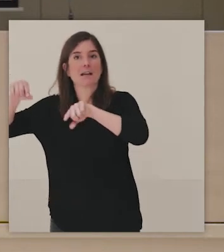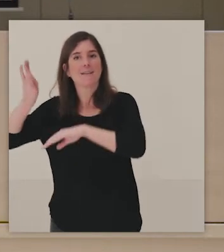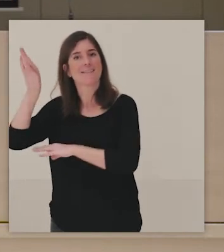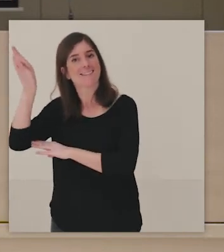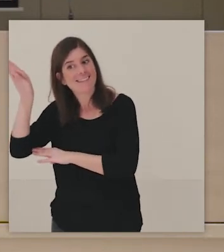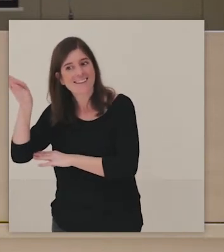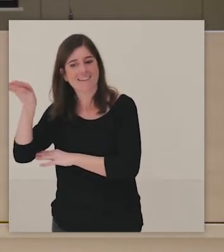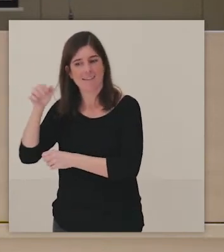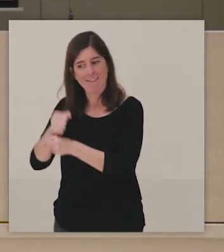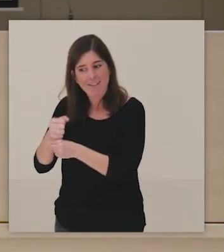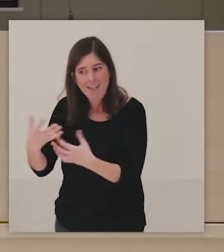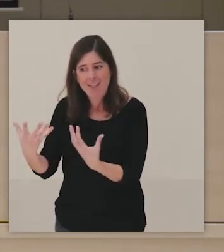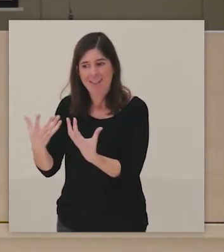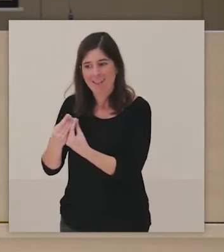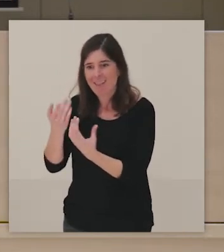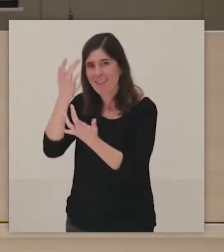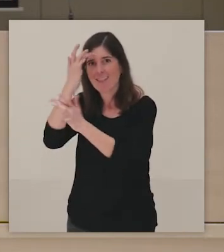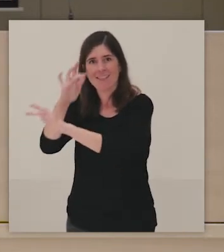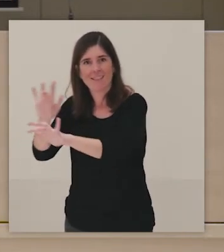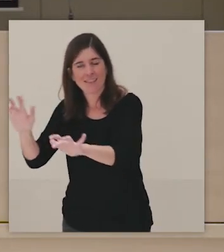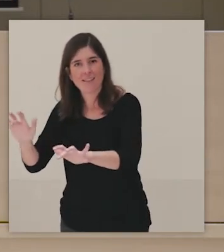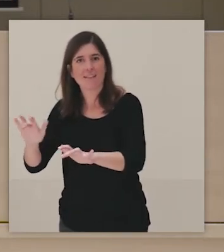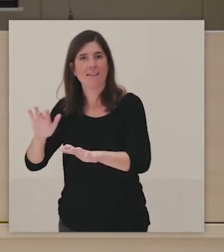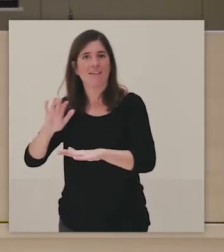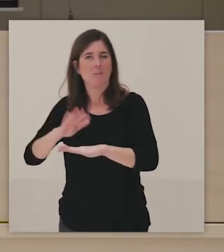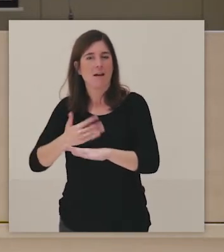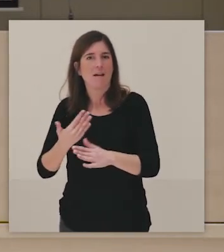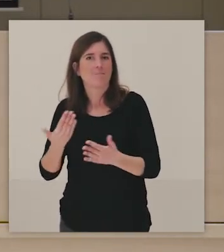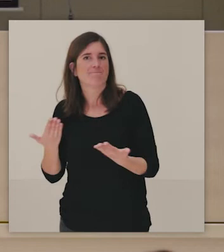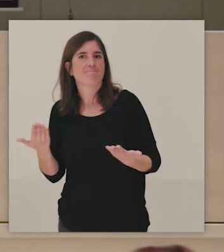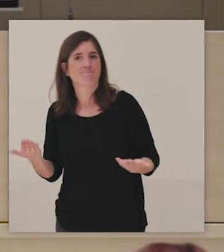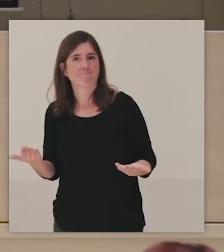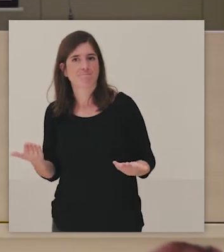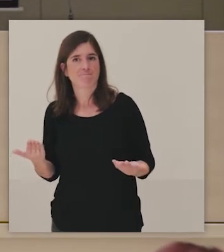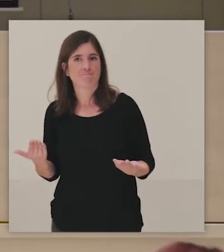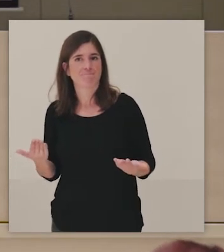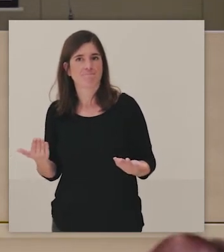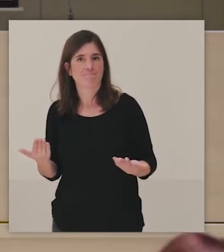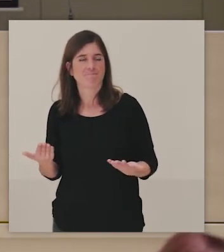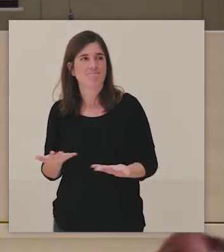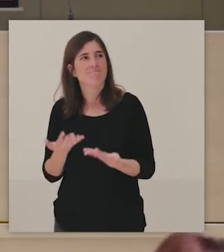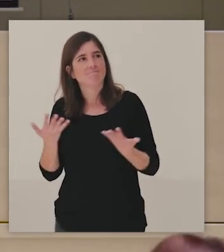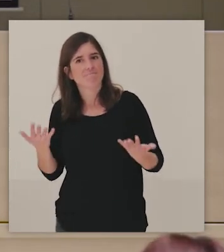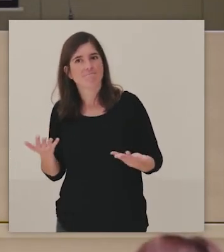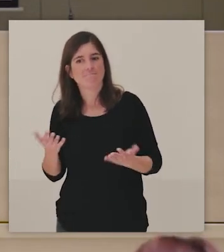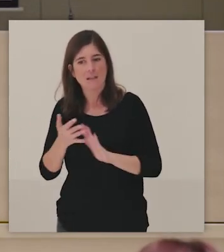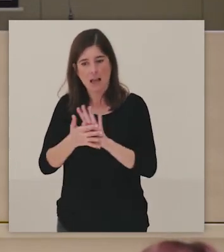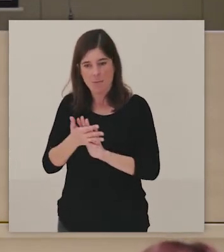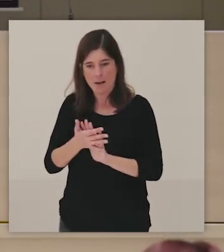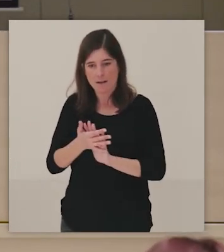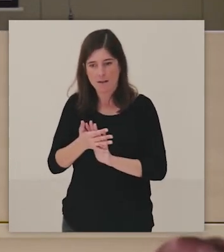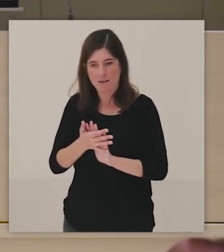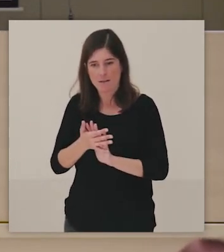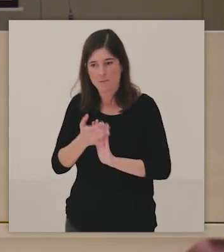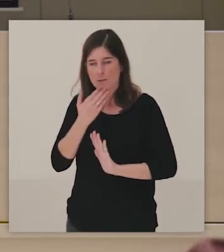de migrantes y buscar también esa evocación, en este caso, de lo